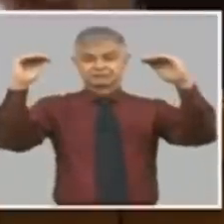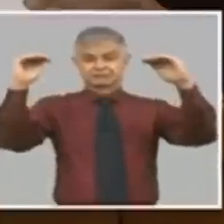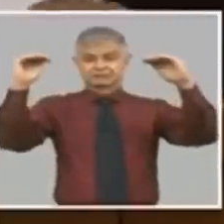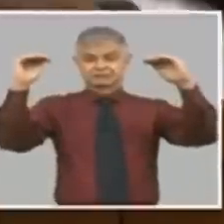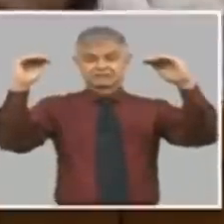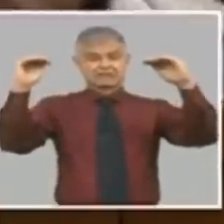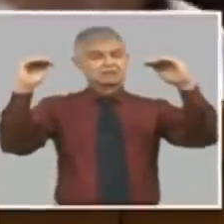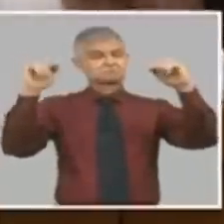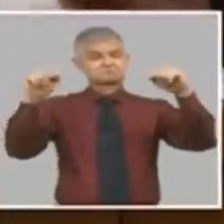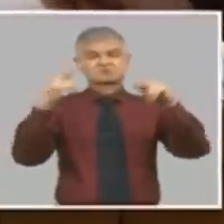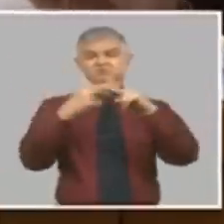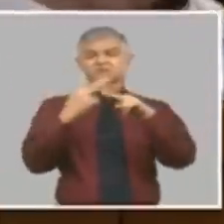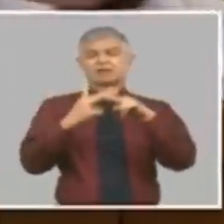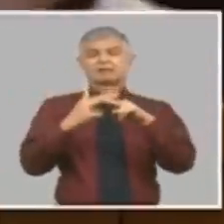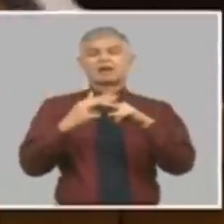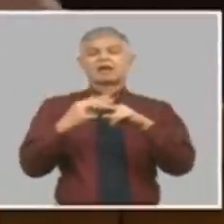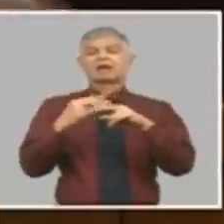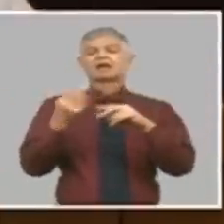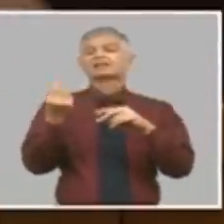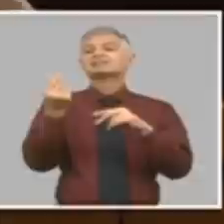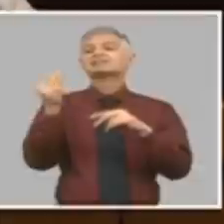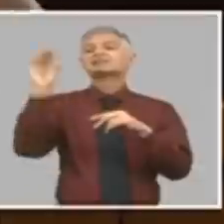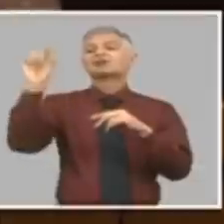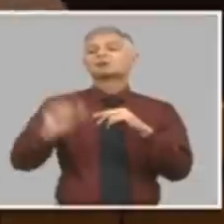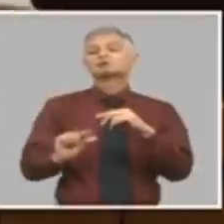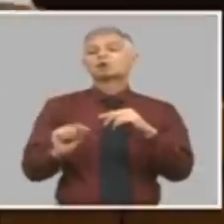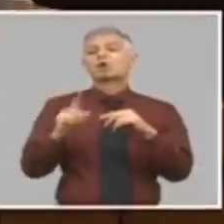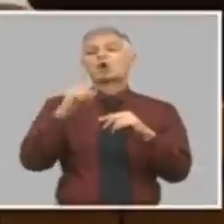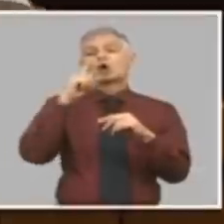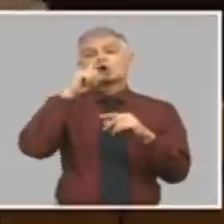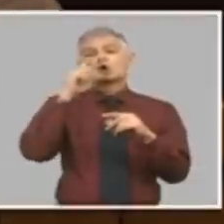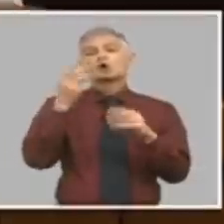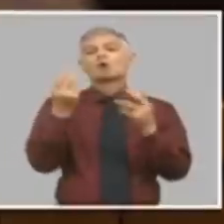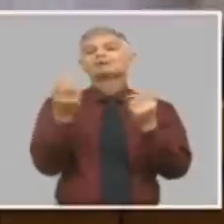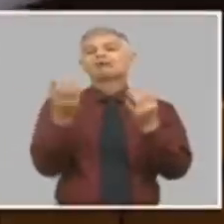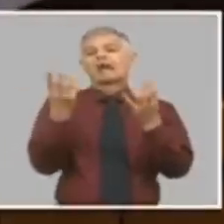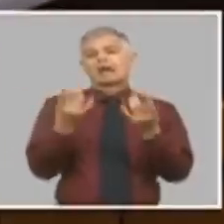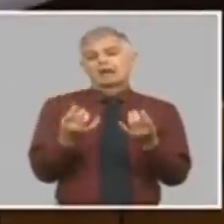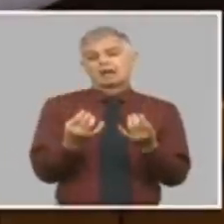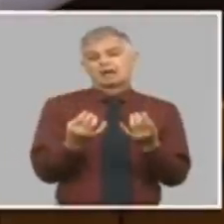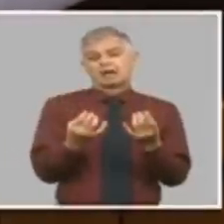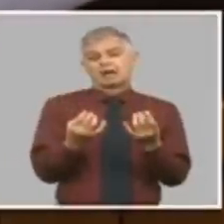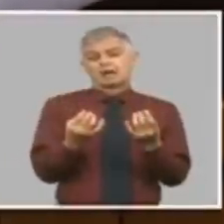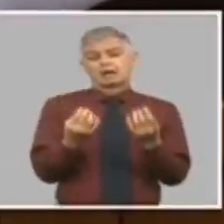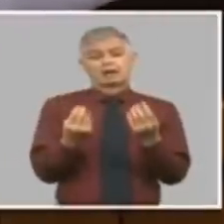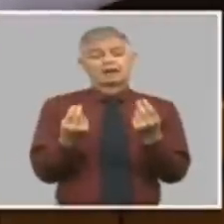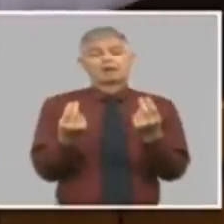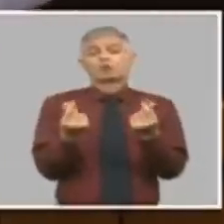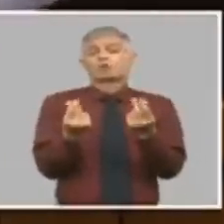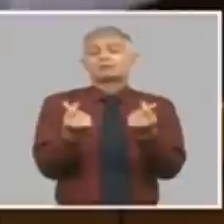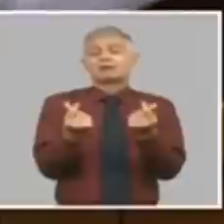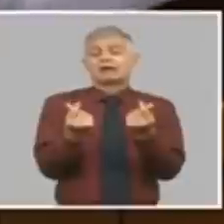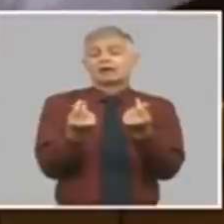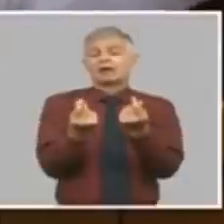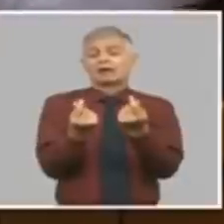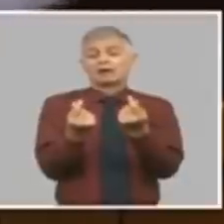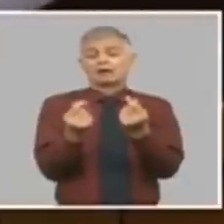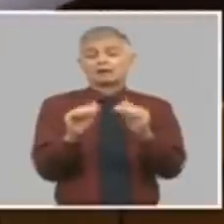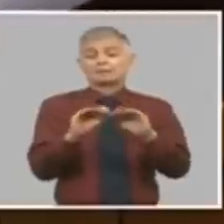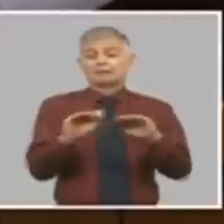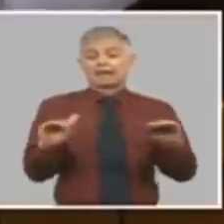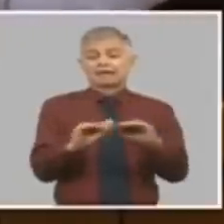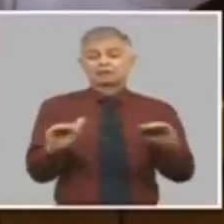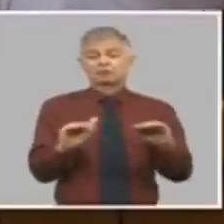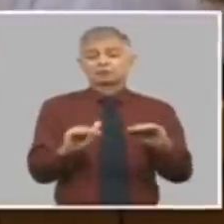devaluación nominal flujo de la economía más bajito lo pone más alto pero tres días después